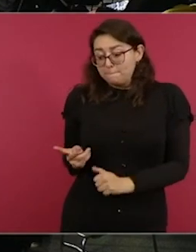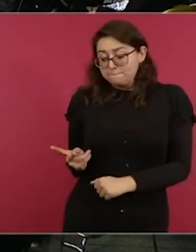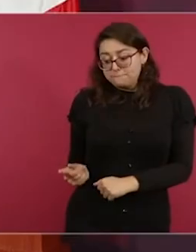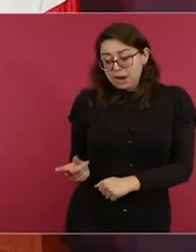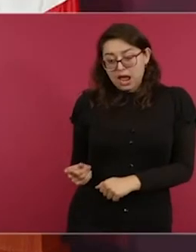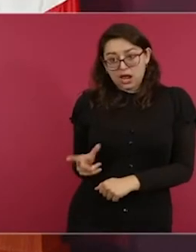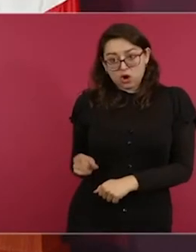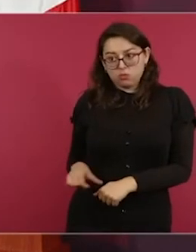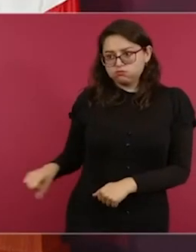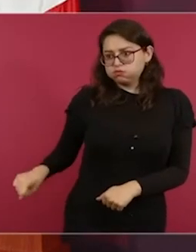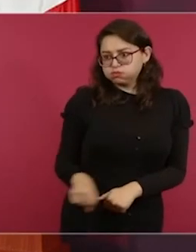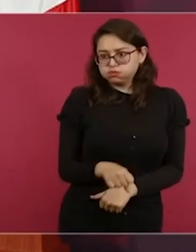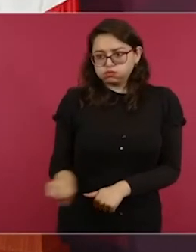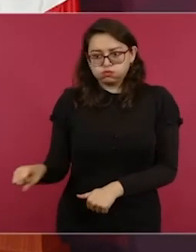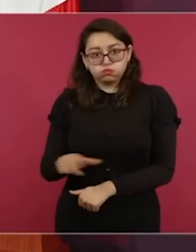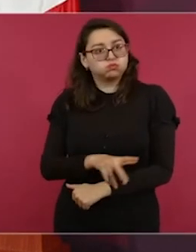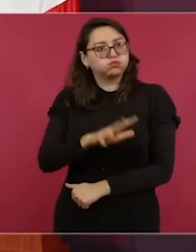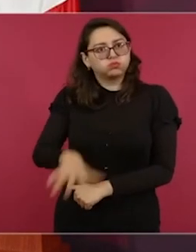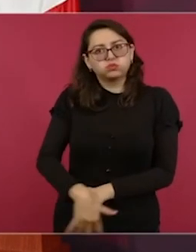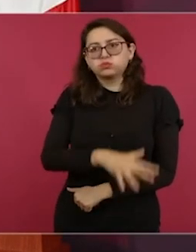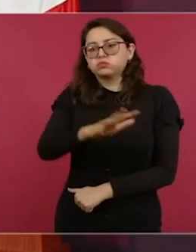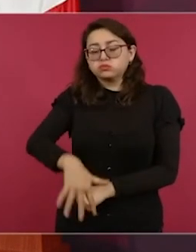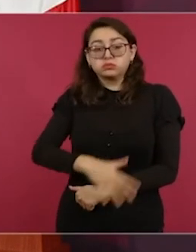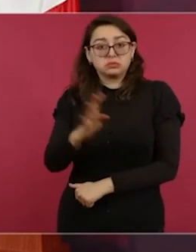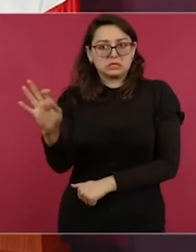estar enterrados o entre los escombros. Entonces...